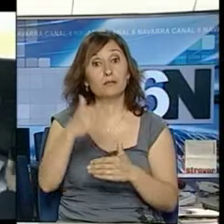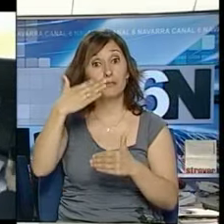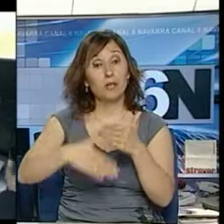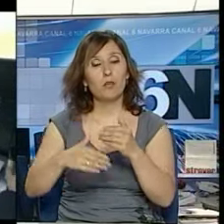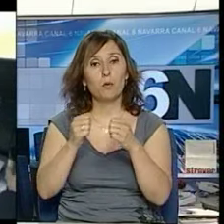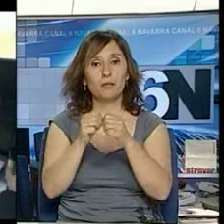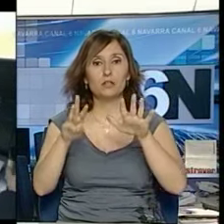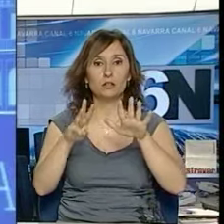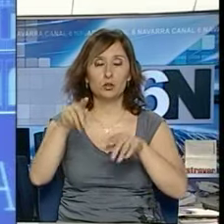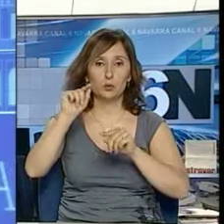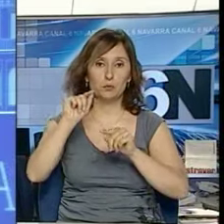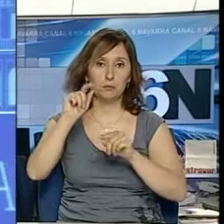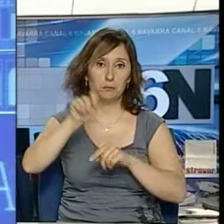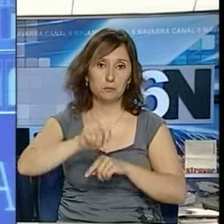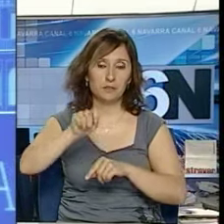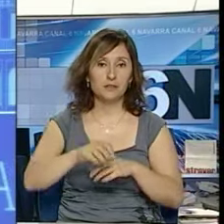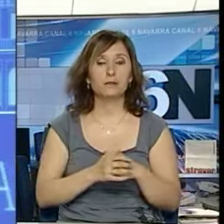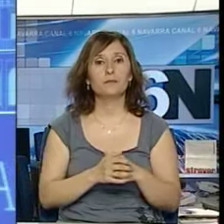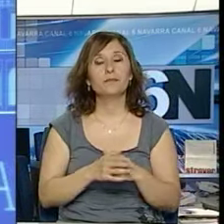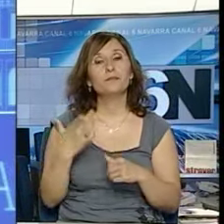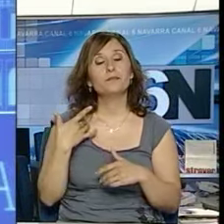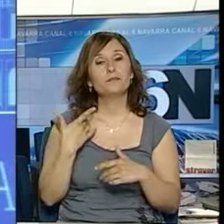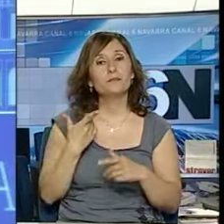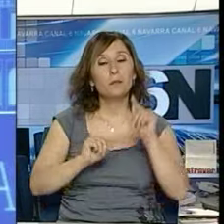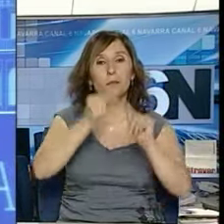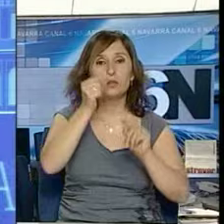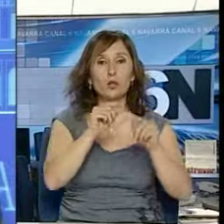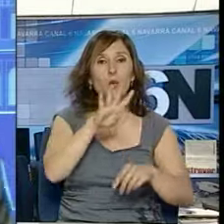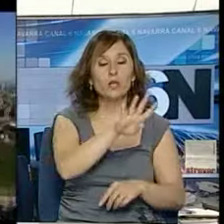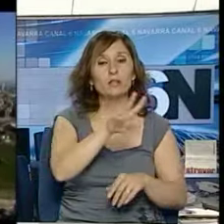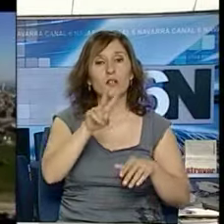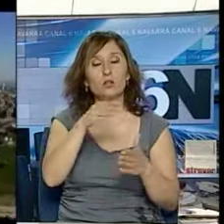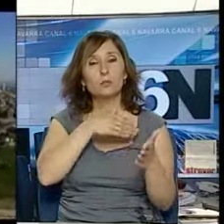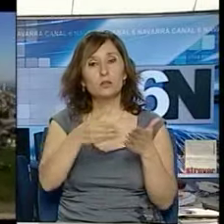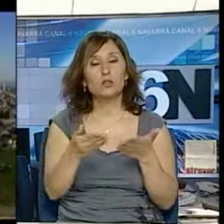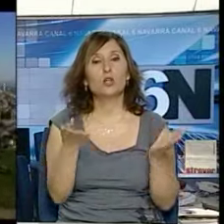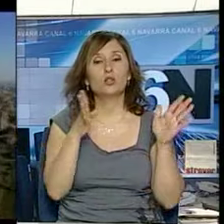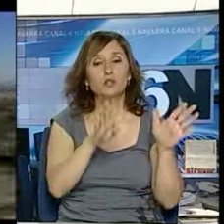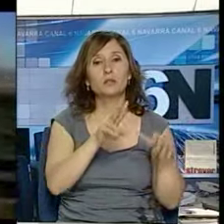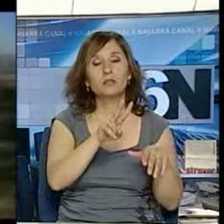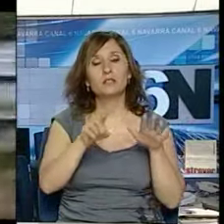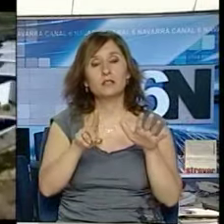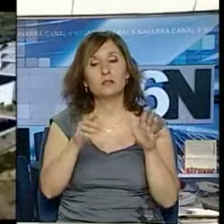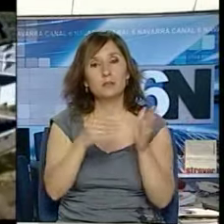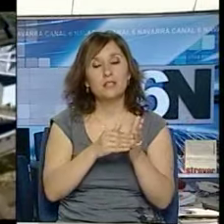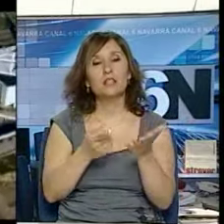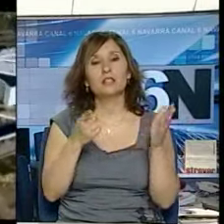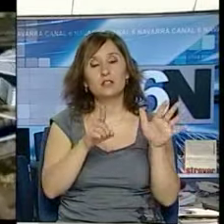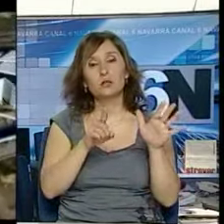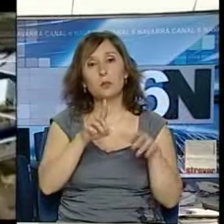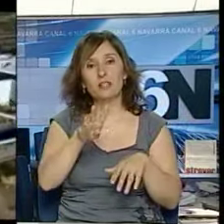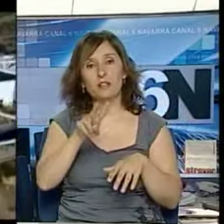de licitación de 42,426,854 euros